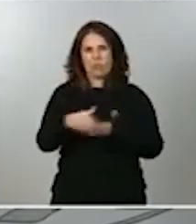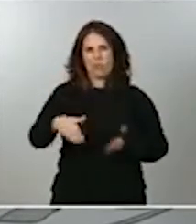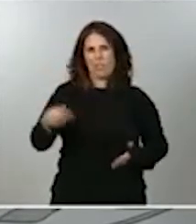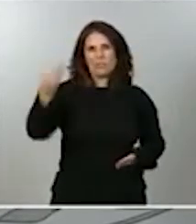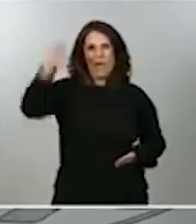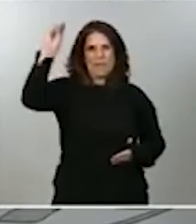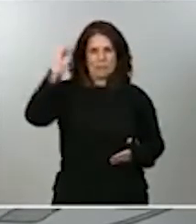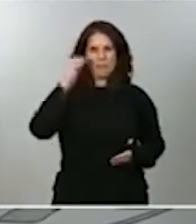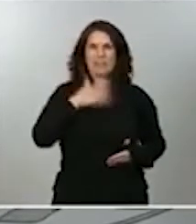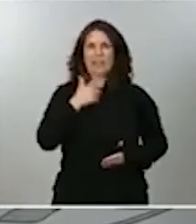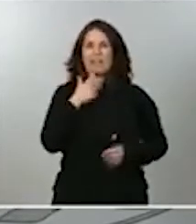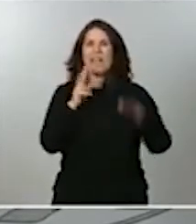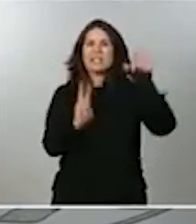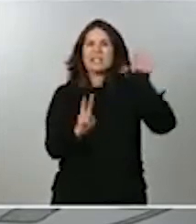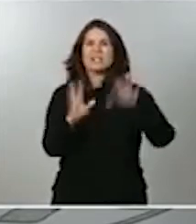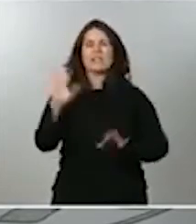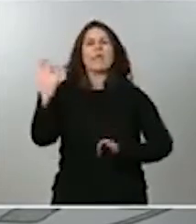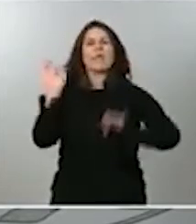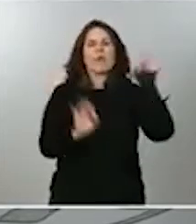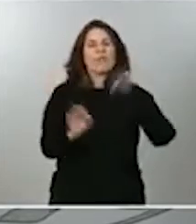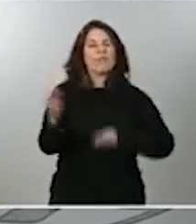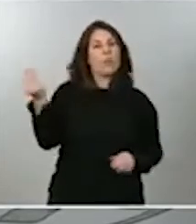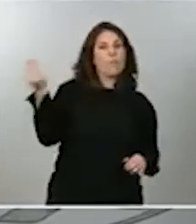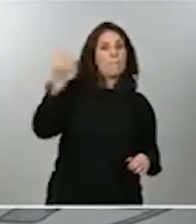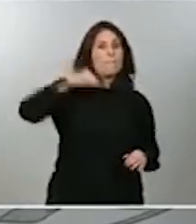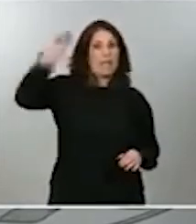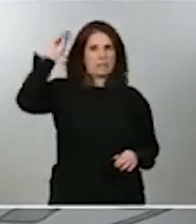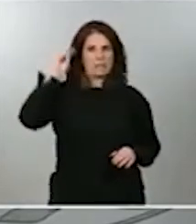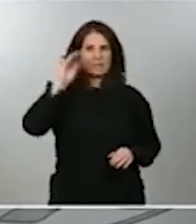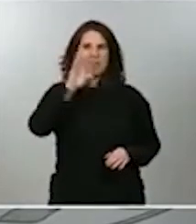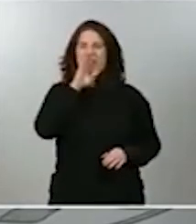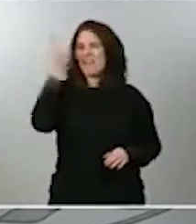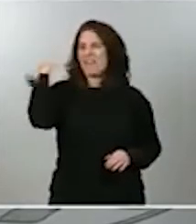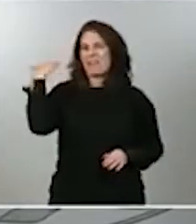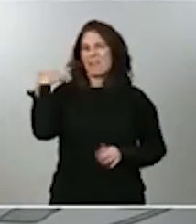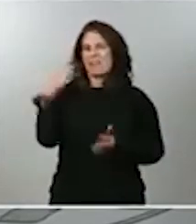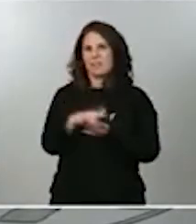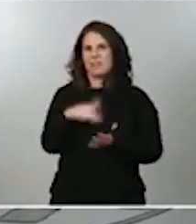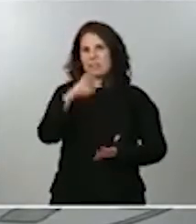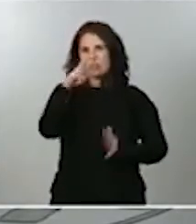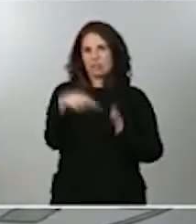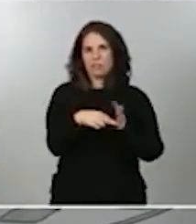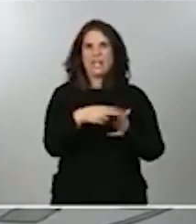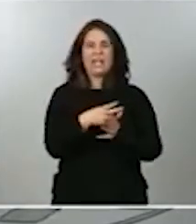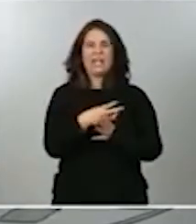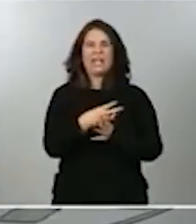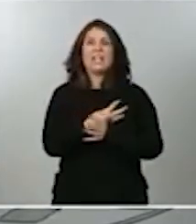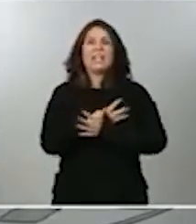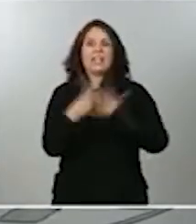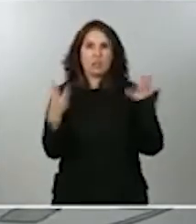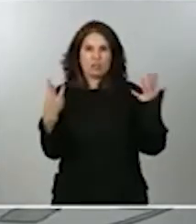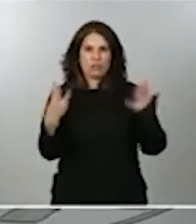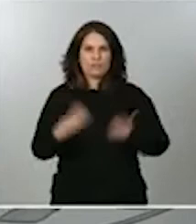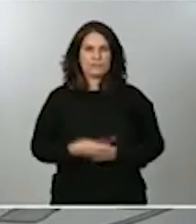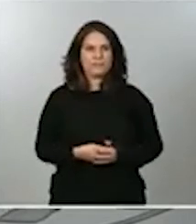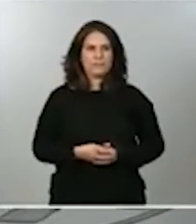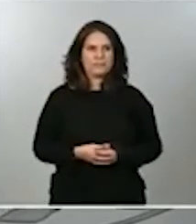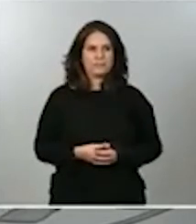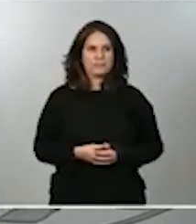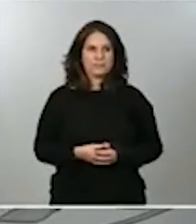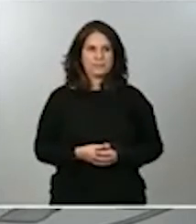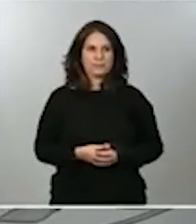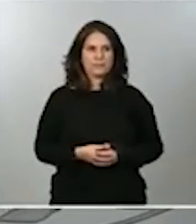75% adicional del que se recaudó en el año 2018. En este sentido, este